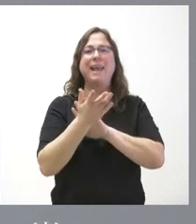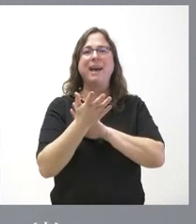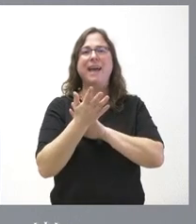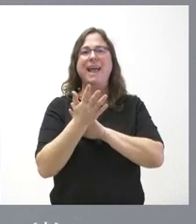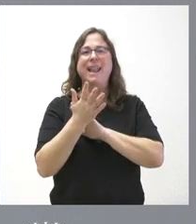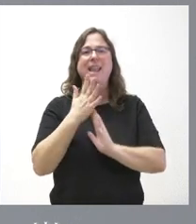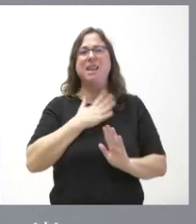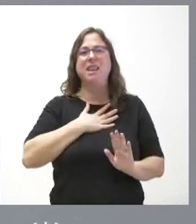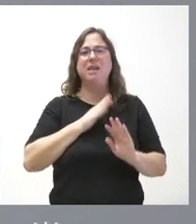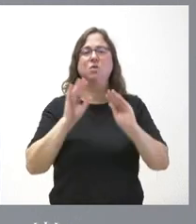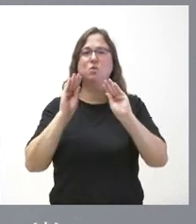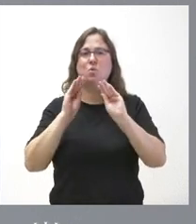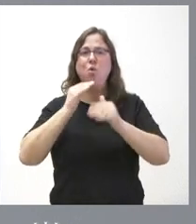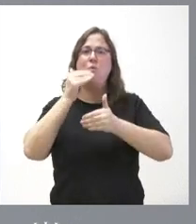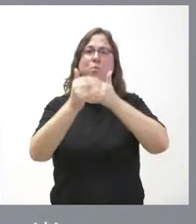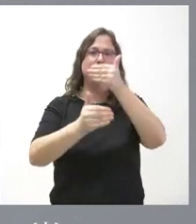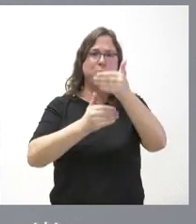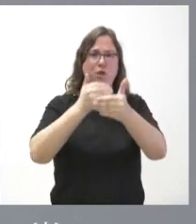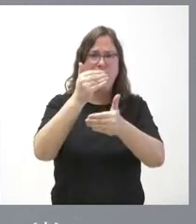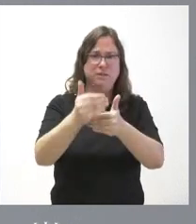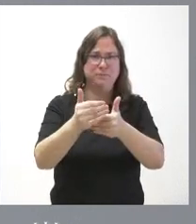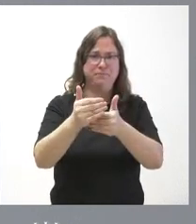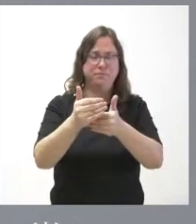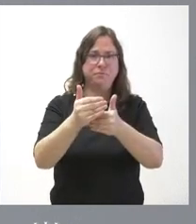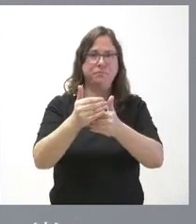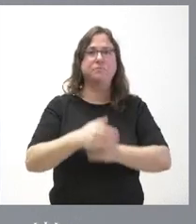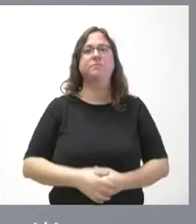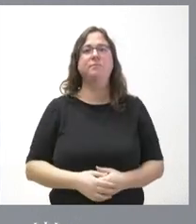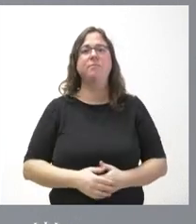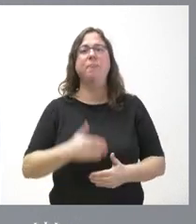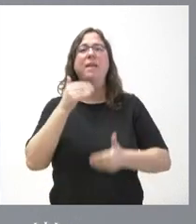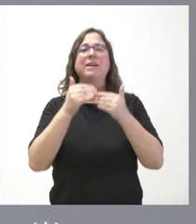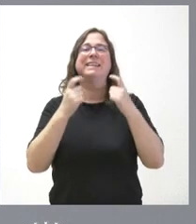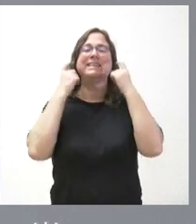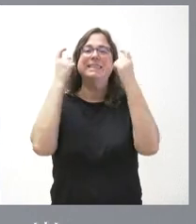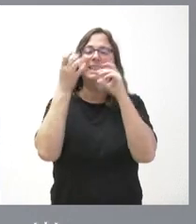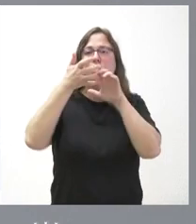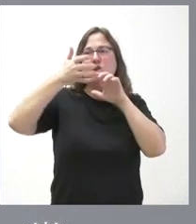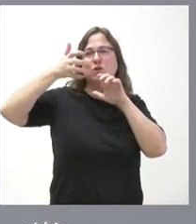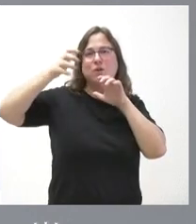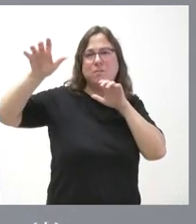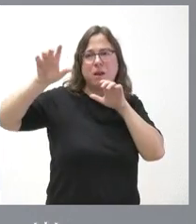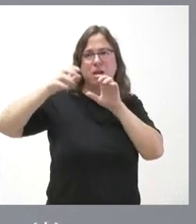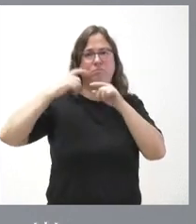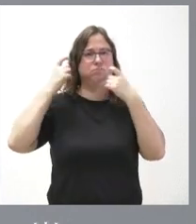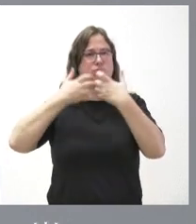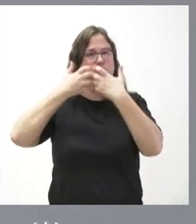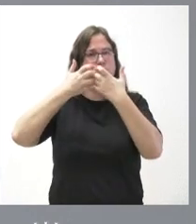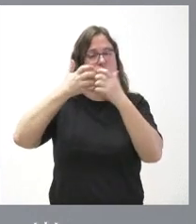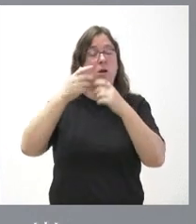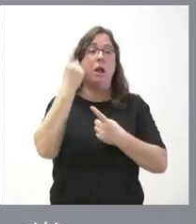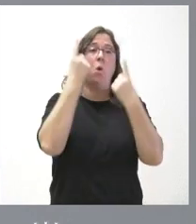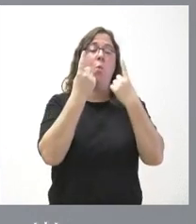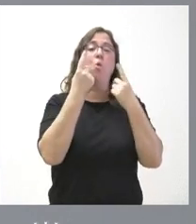todo el proceso de intento separatista desarrollado por determinados